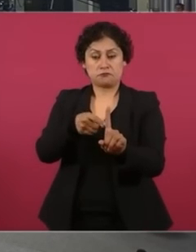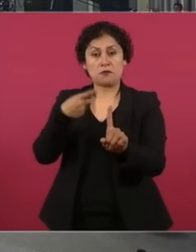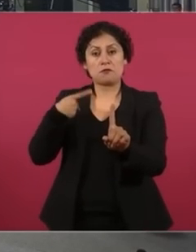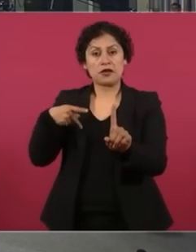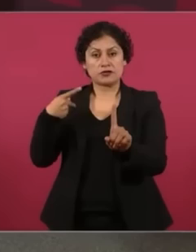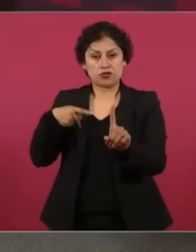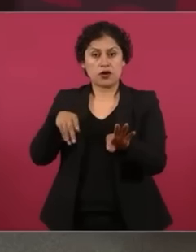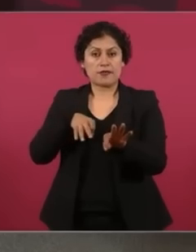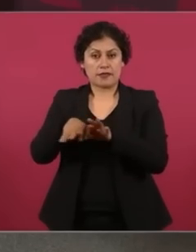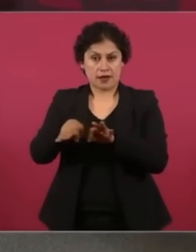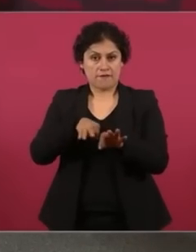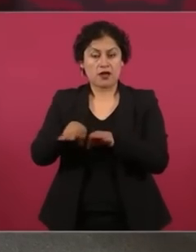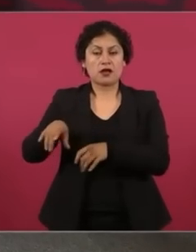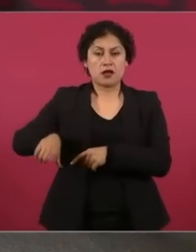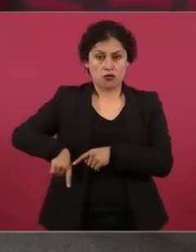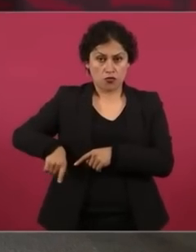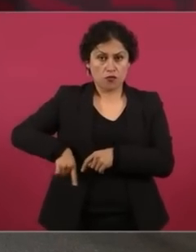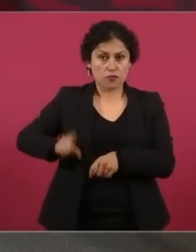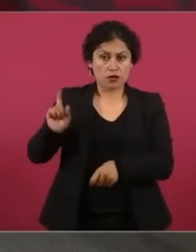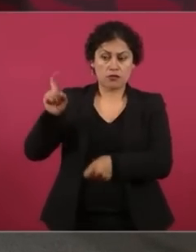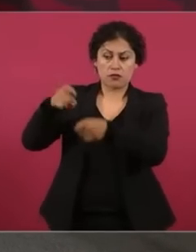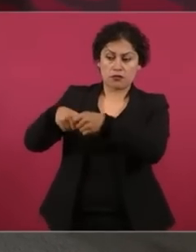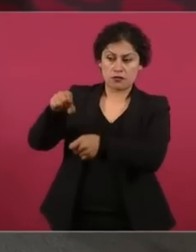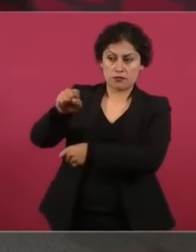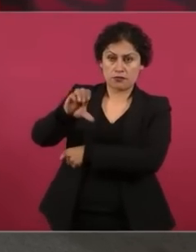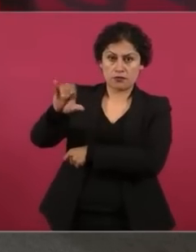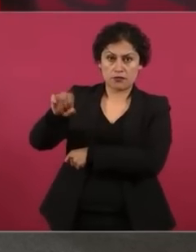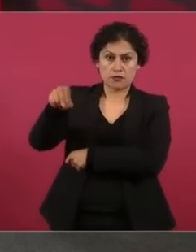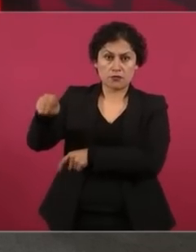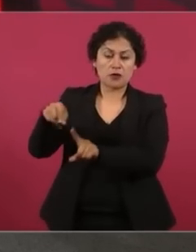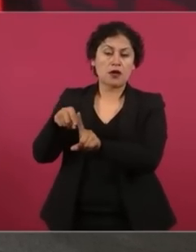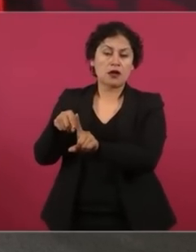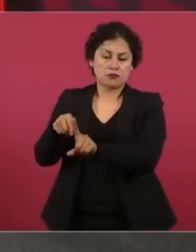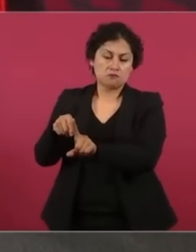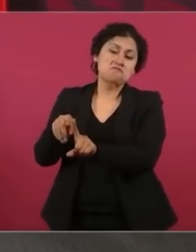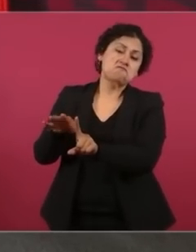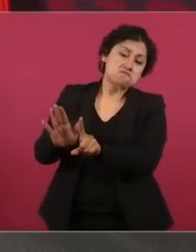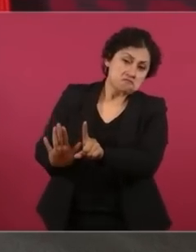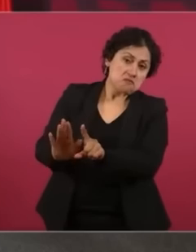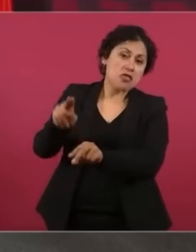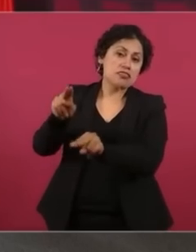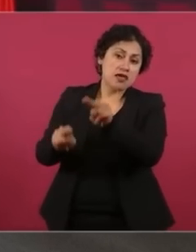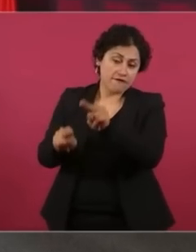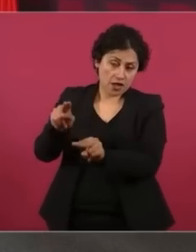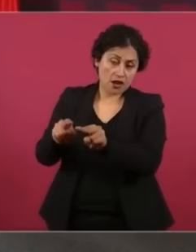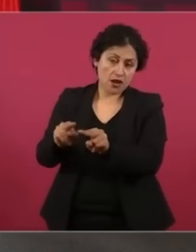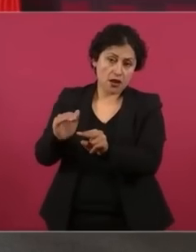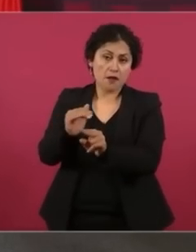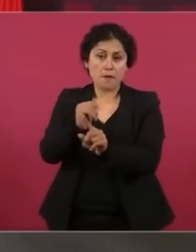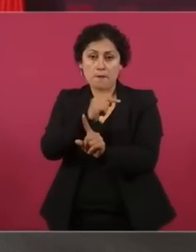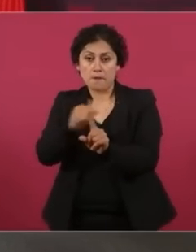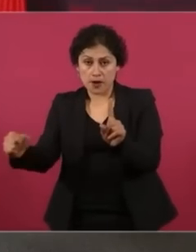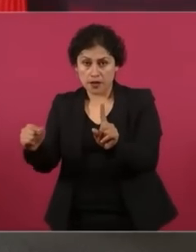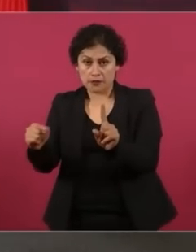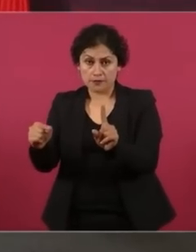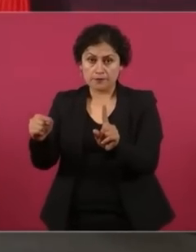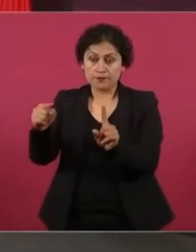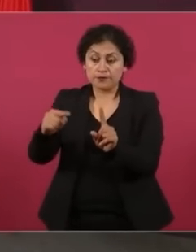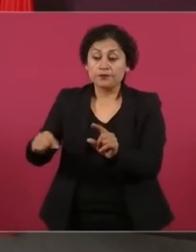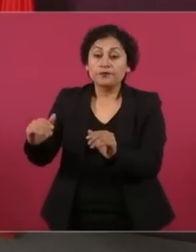tienen muchísimo más que esto.